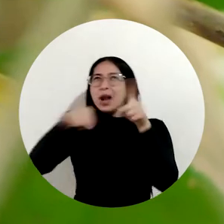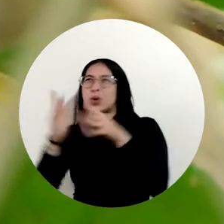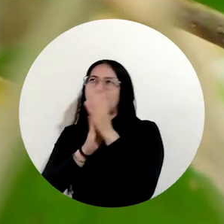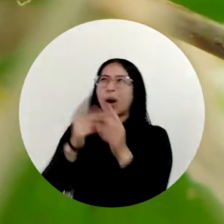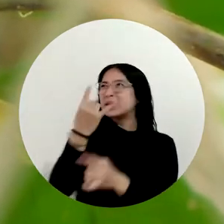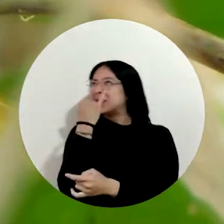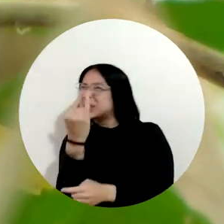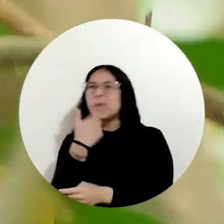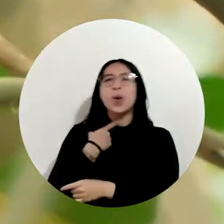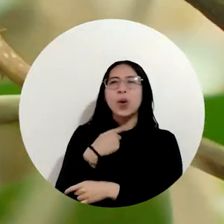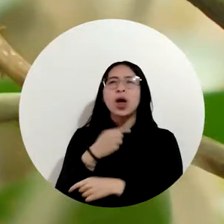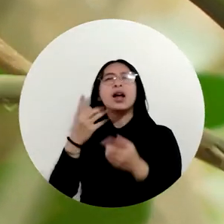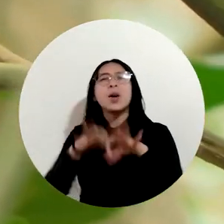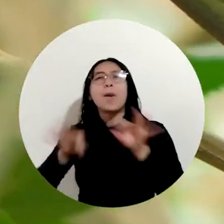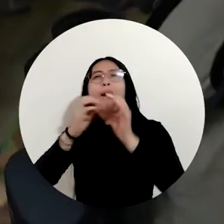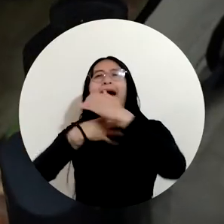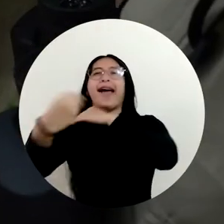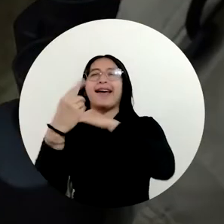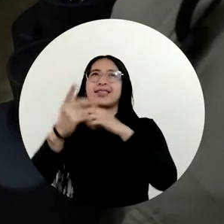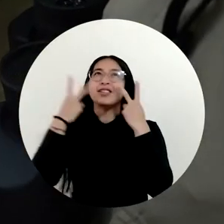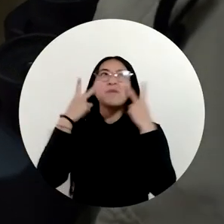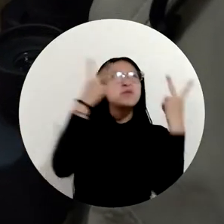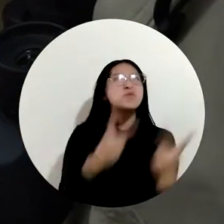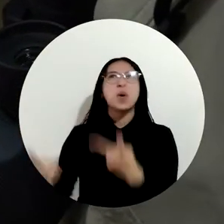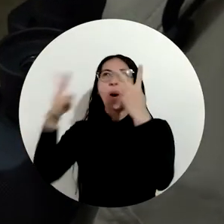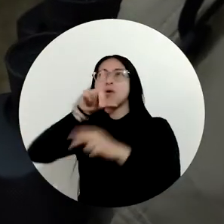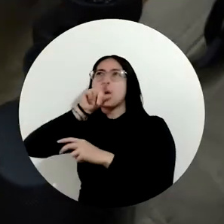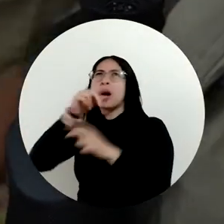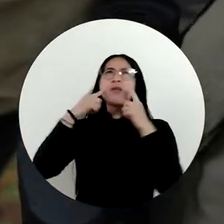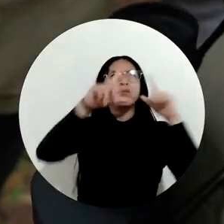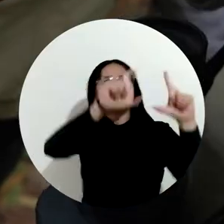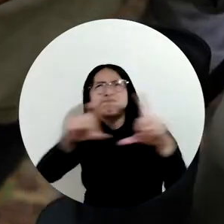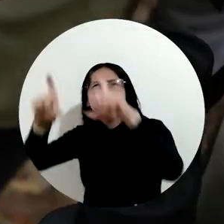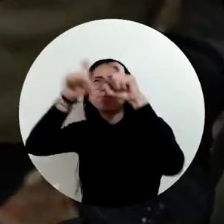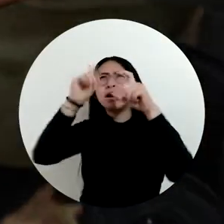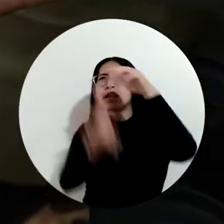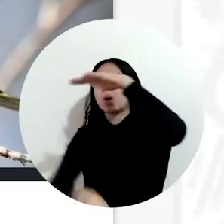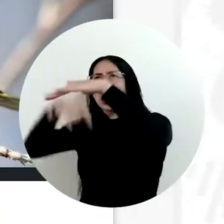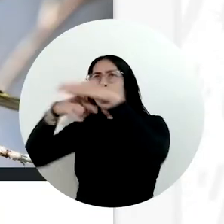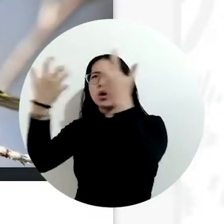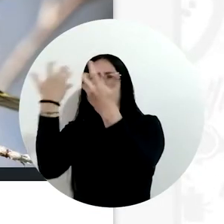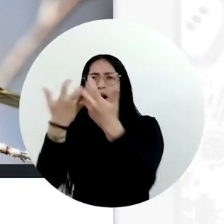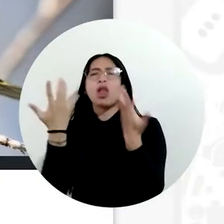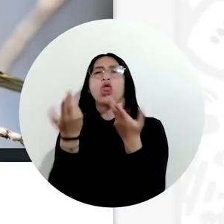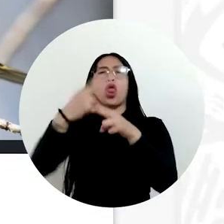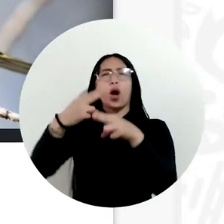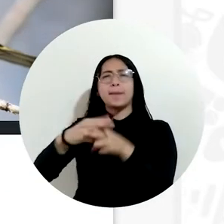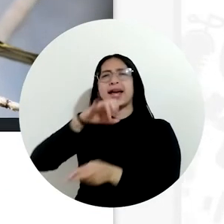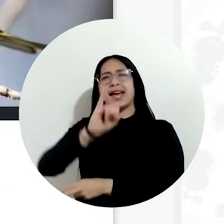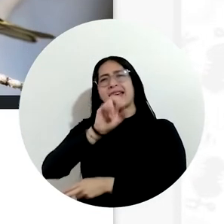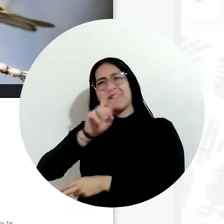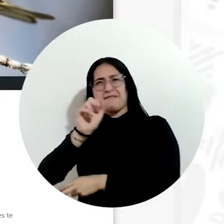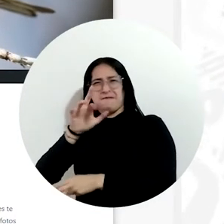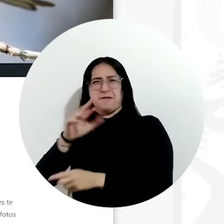salgan y puedan hacer observaciones de aves y registrarlas en una plataforma especializada para ello, que se llama el IBER,